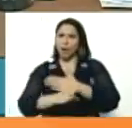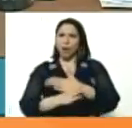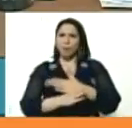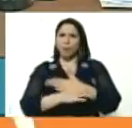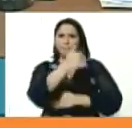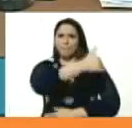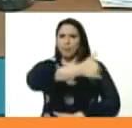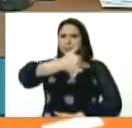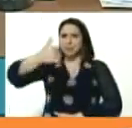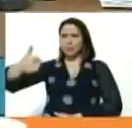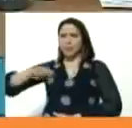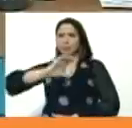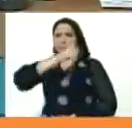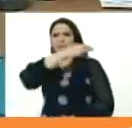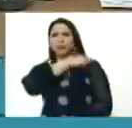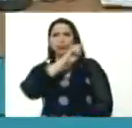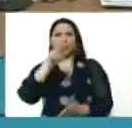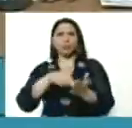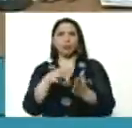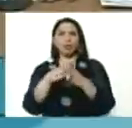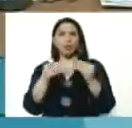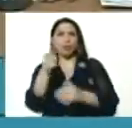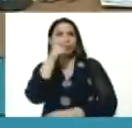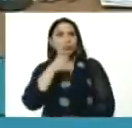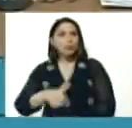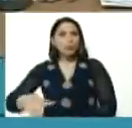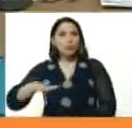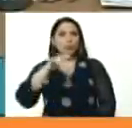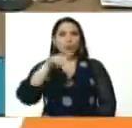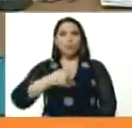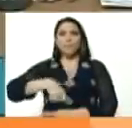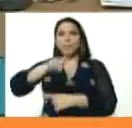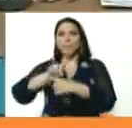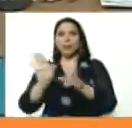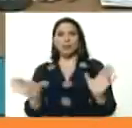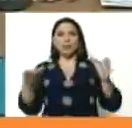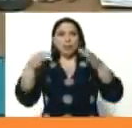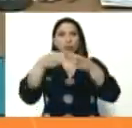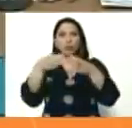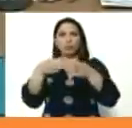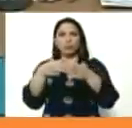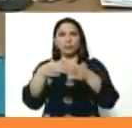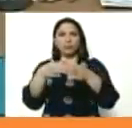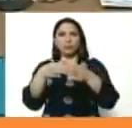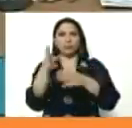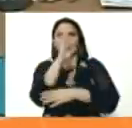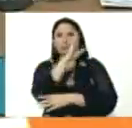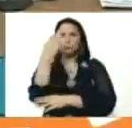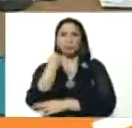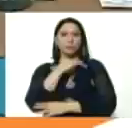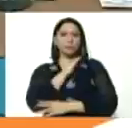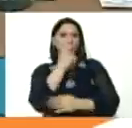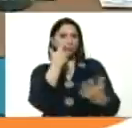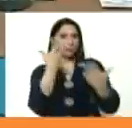la dirección nacional, a todo nuestro pueblo, hoy en la primera reunión, en medio de la pandemia,